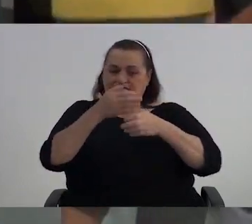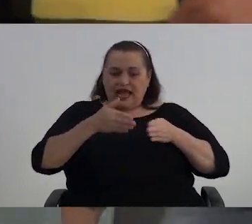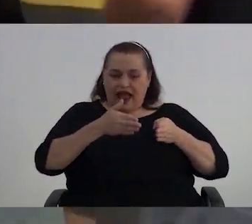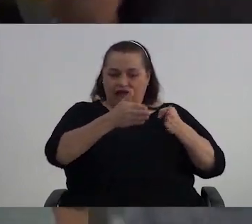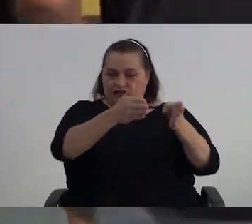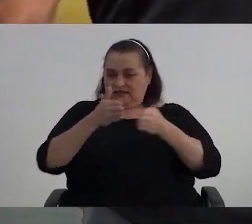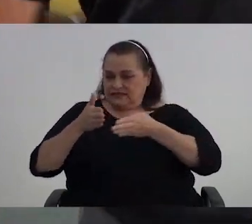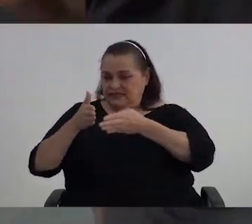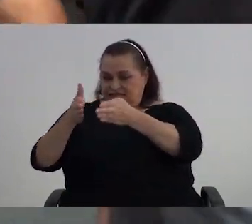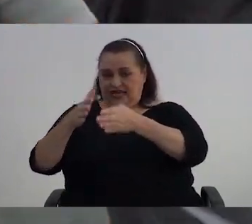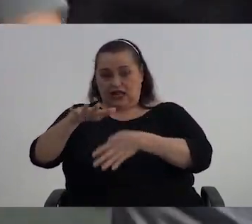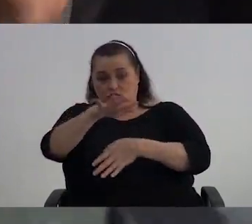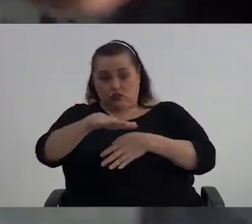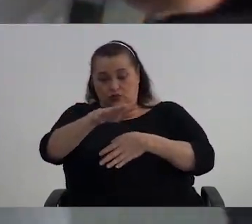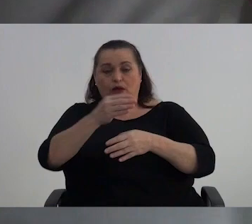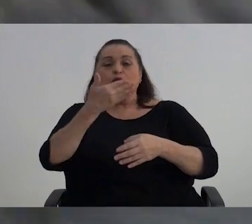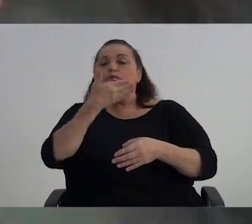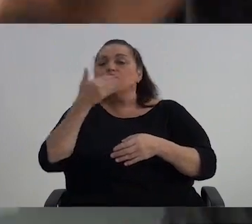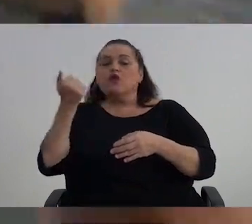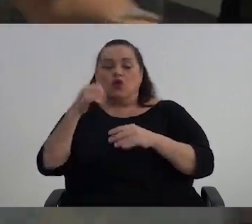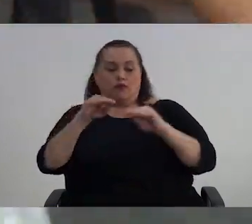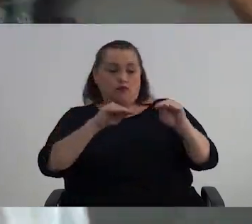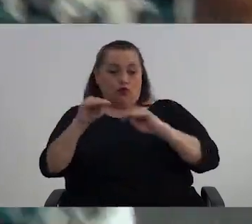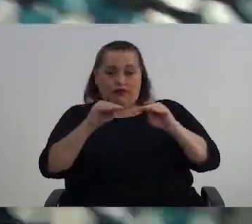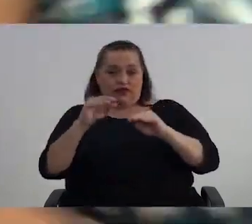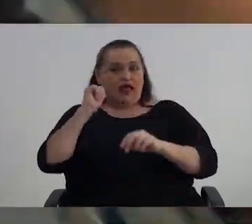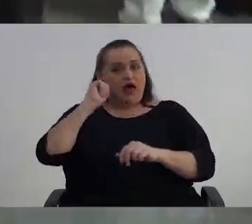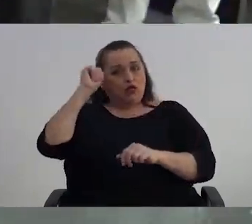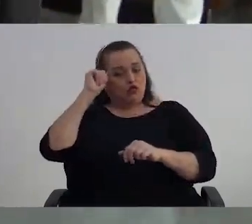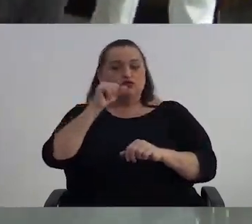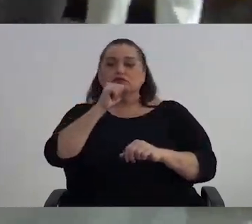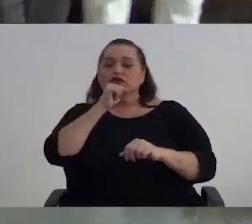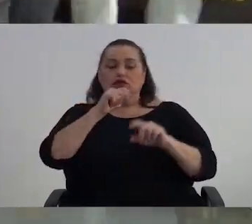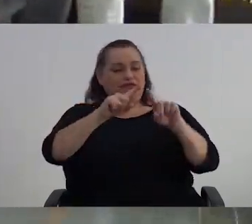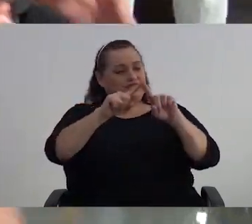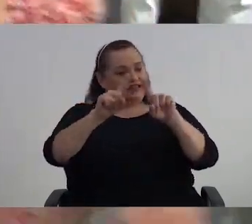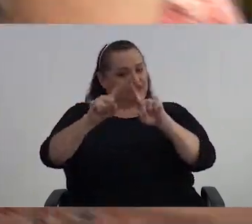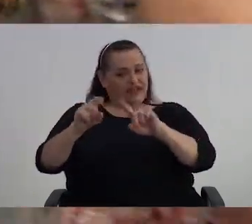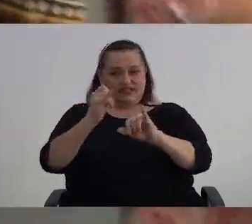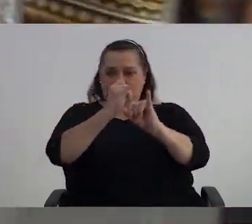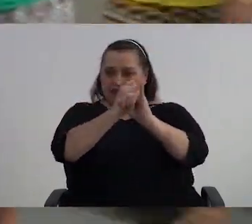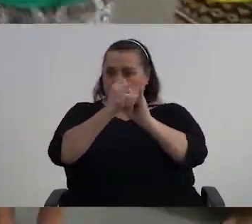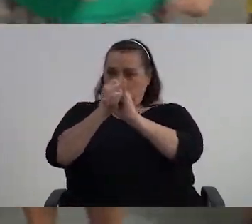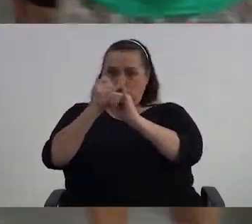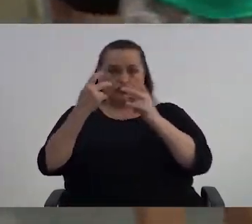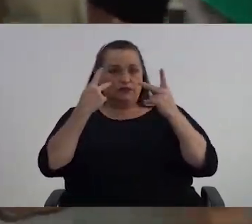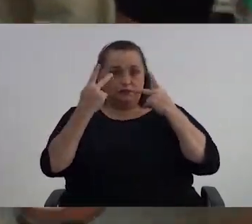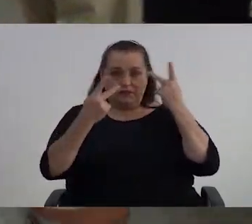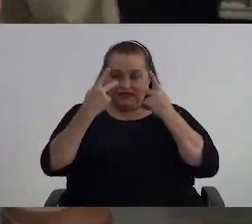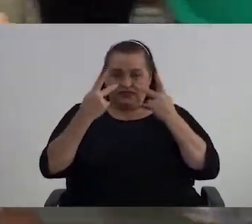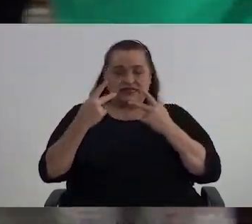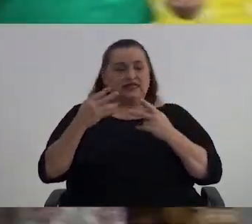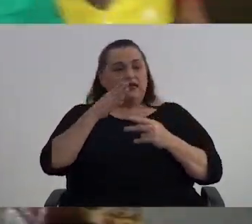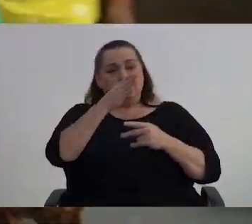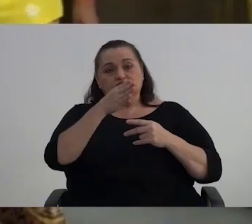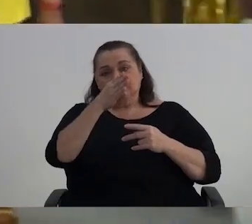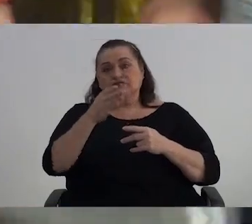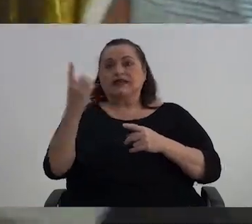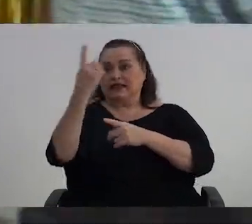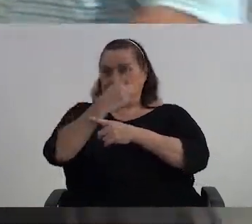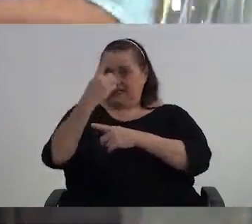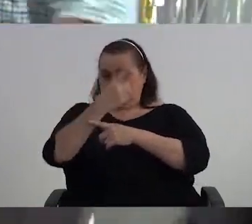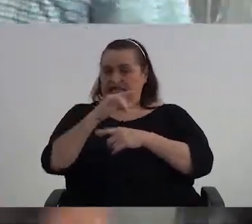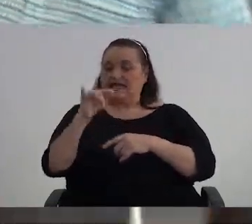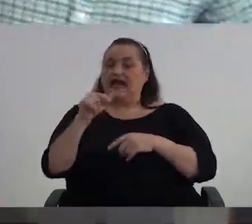para la mejor movilidad de los adultos mayores, de las distintas instituciones de visita cotidiana, de los mismos,